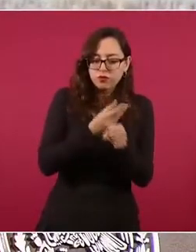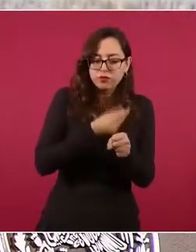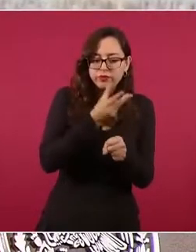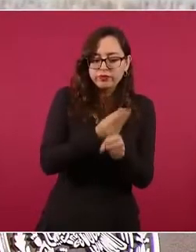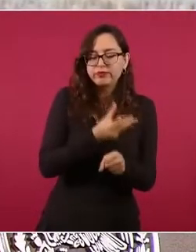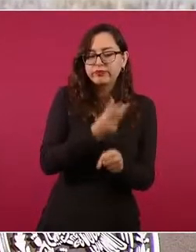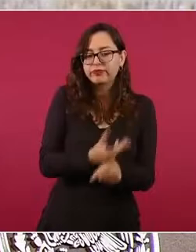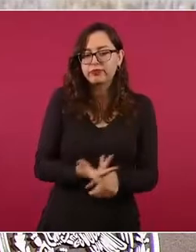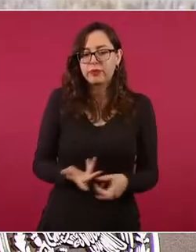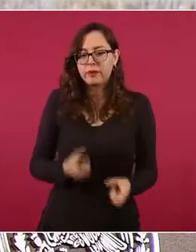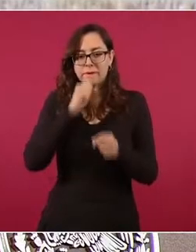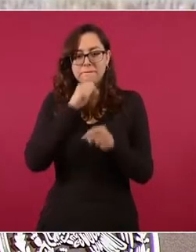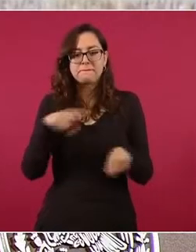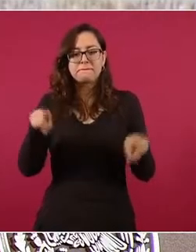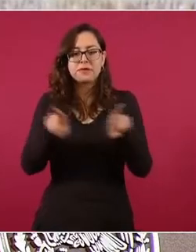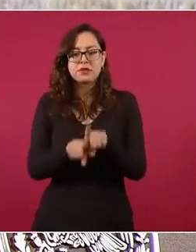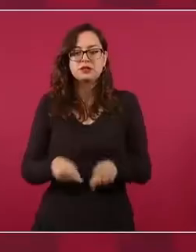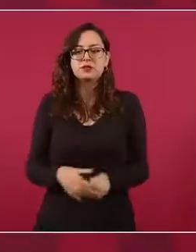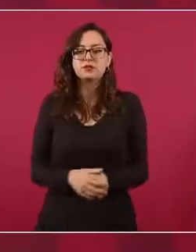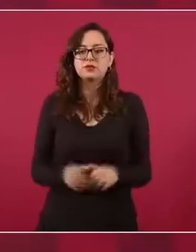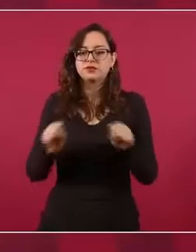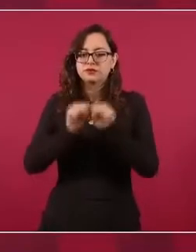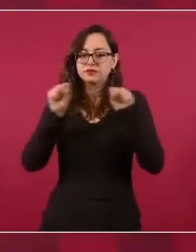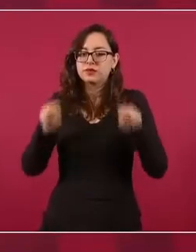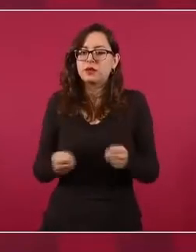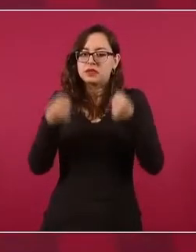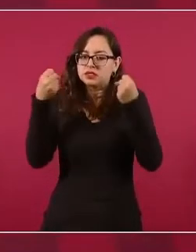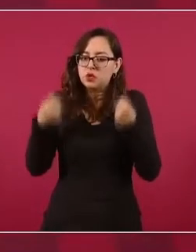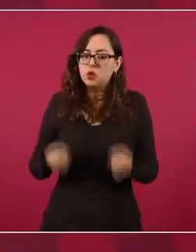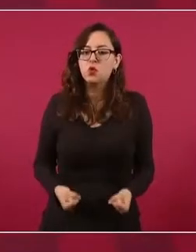imparcial,